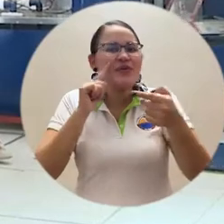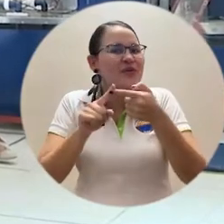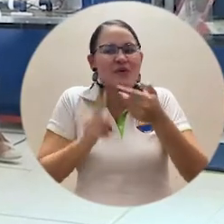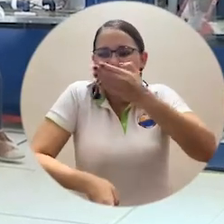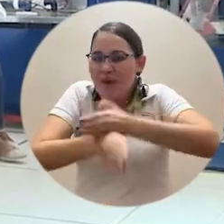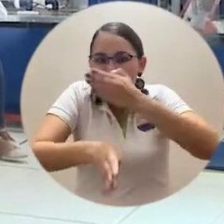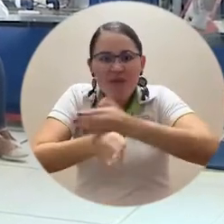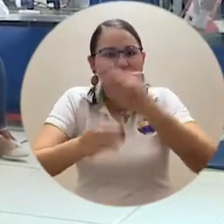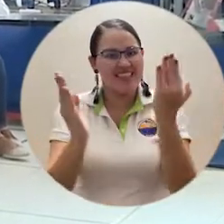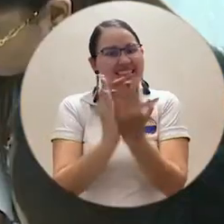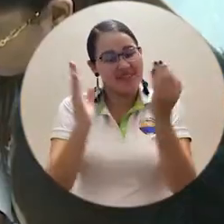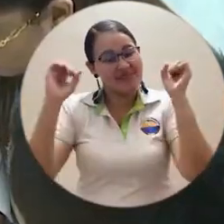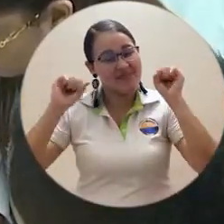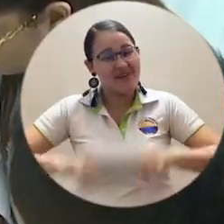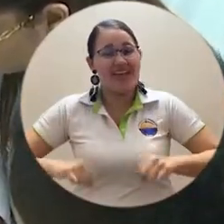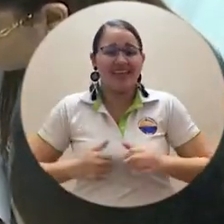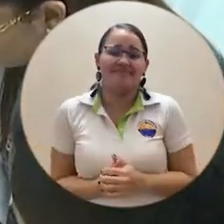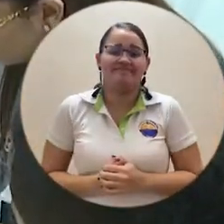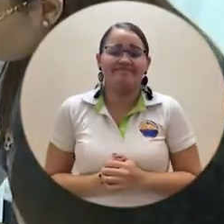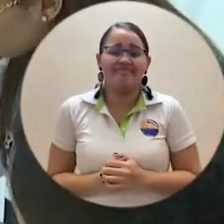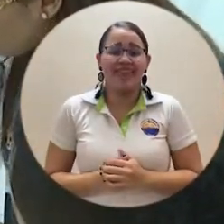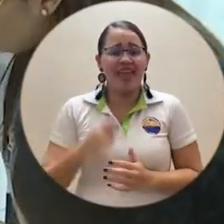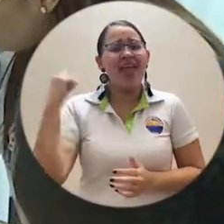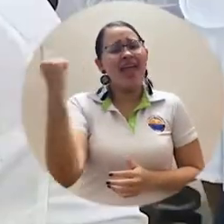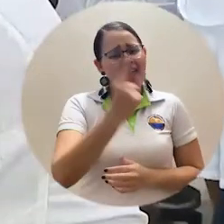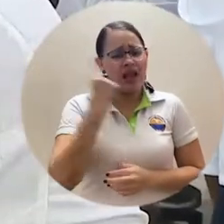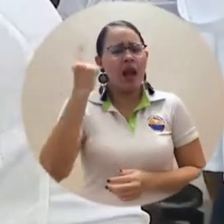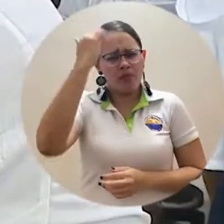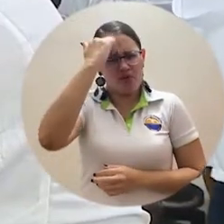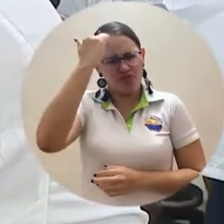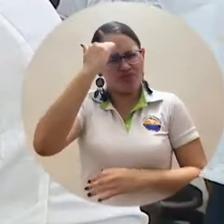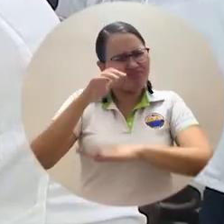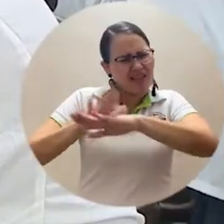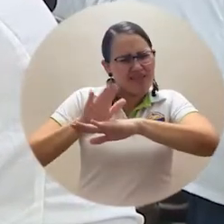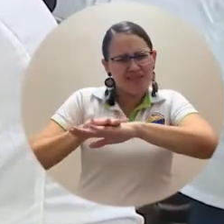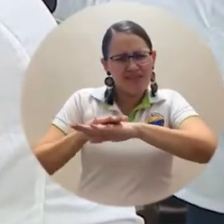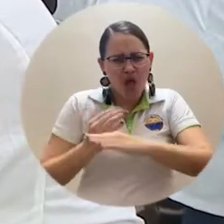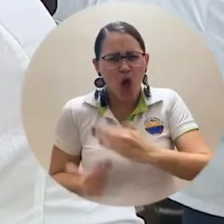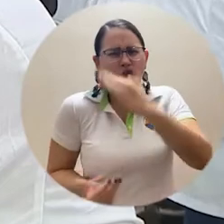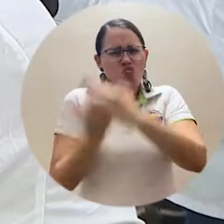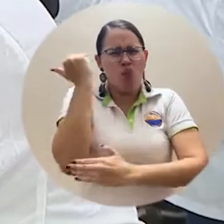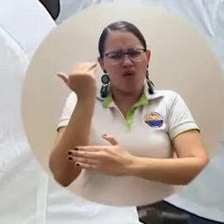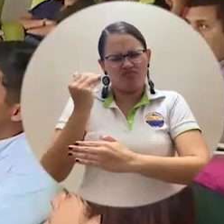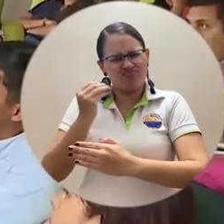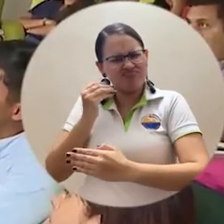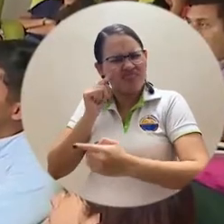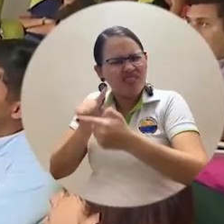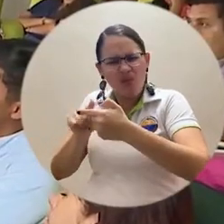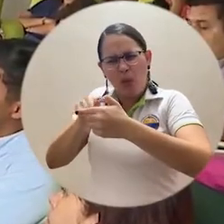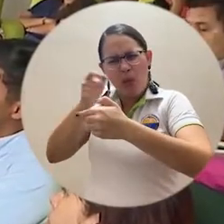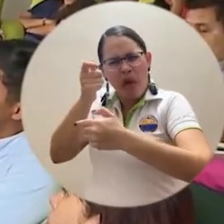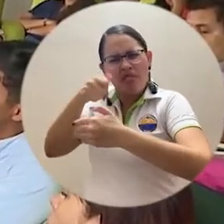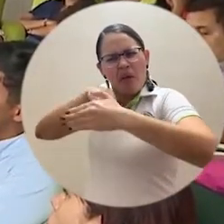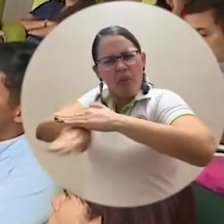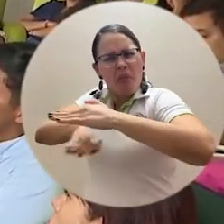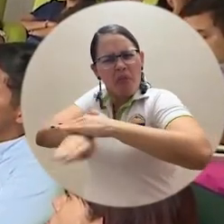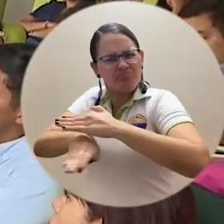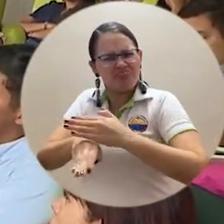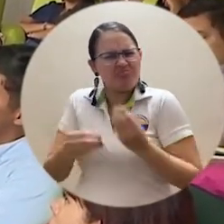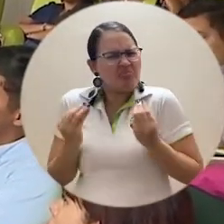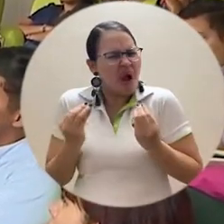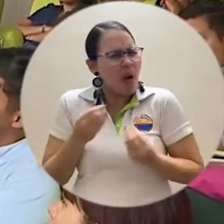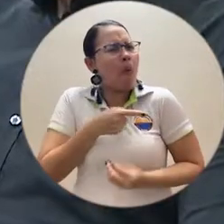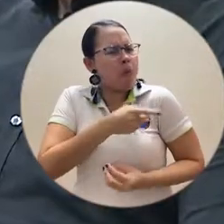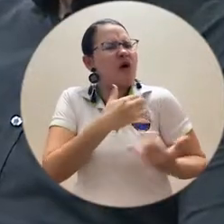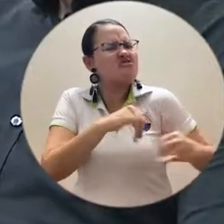Profesores de diferentes áreas ven innecesaria la creación de un nuevo fondo pro matrículas, coincidiendo en que lo urgente es fortalecer con